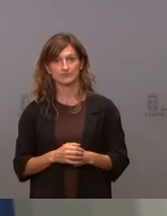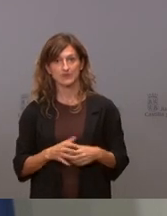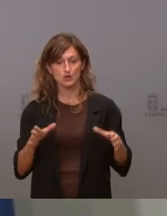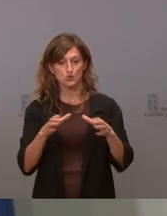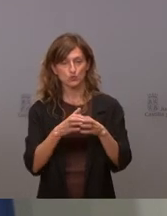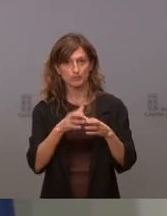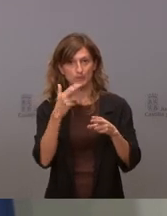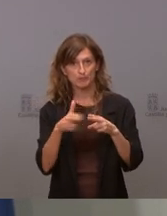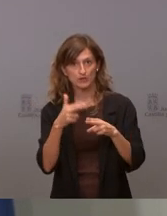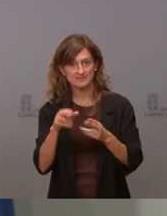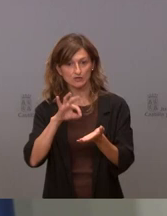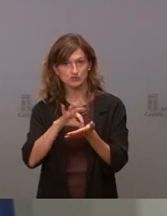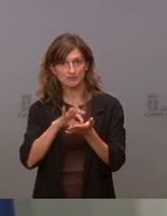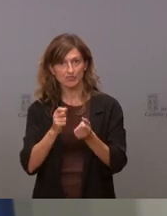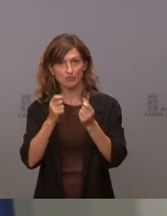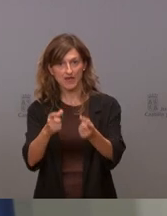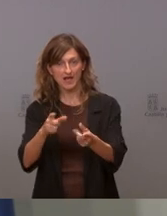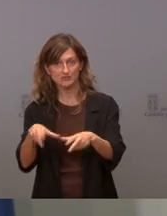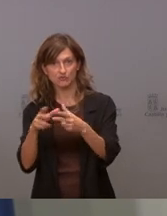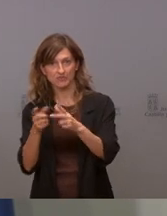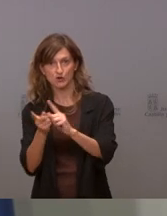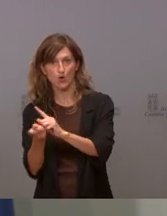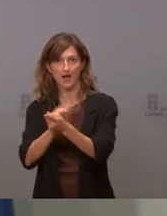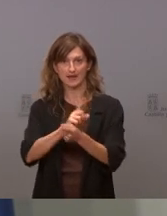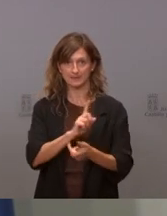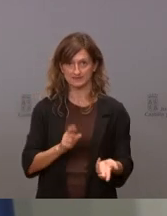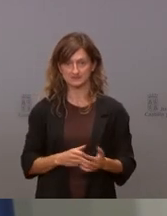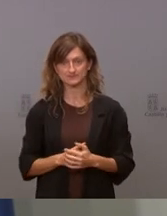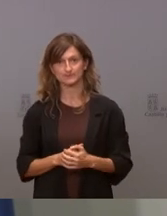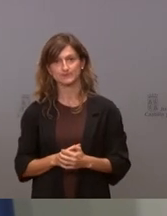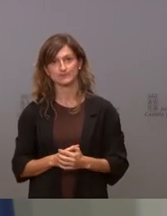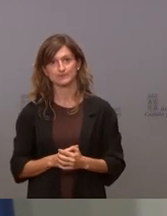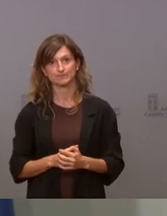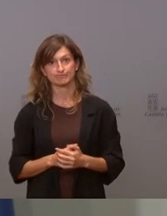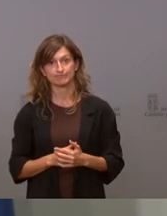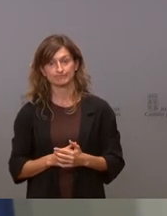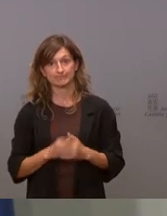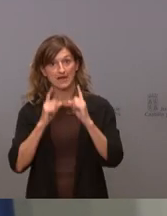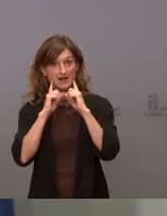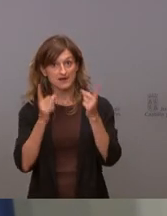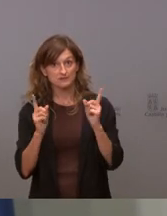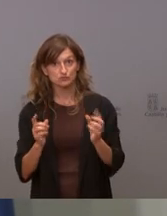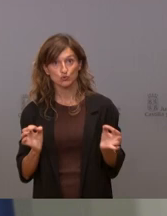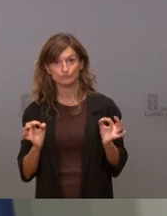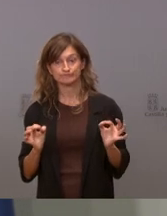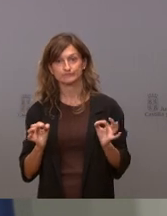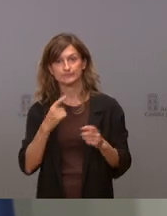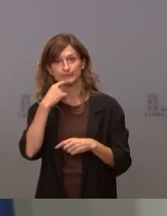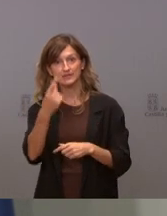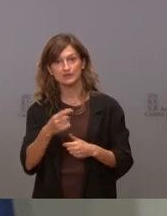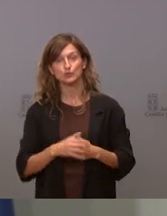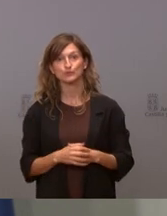los que están al servicio de la sociedad no la sociedad al servicio de los partidos políticos y en este caso voy decirle